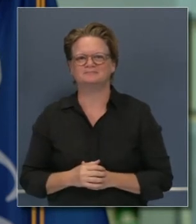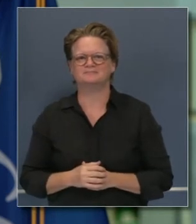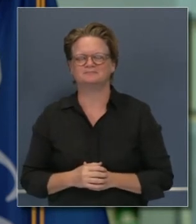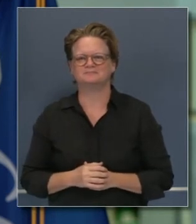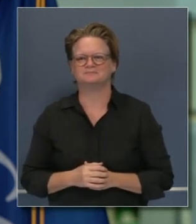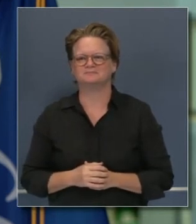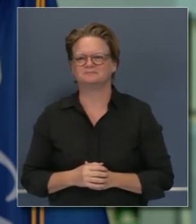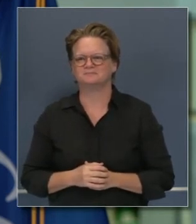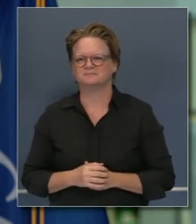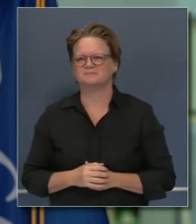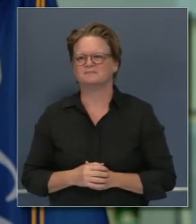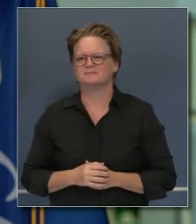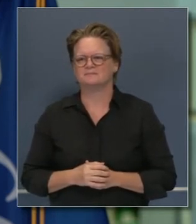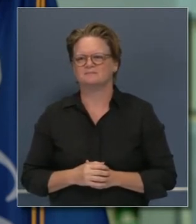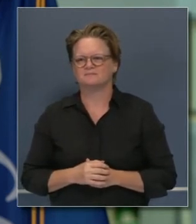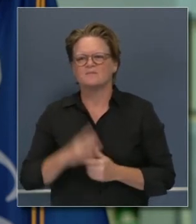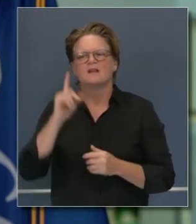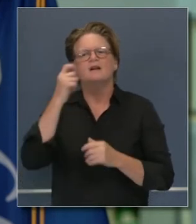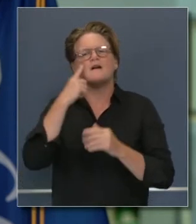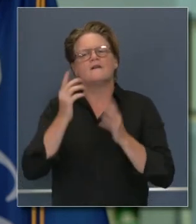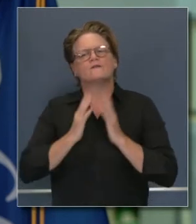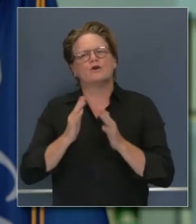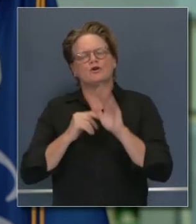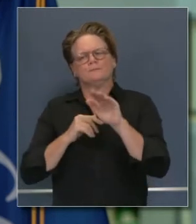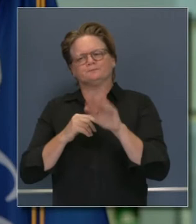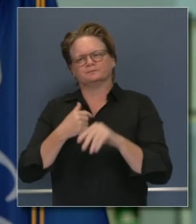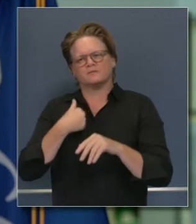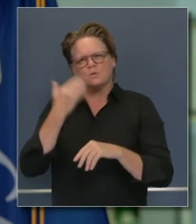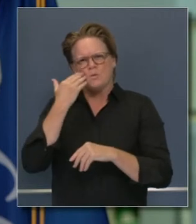la legislatura está considerando